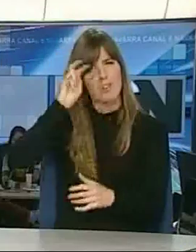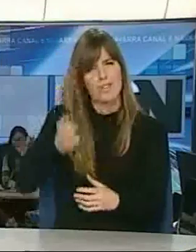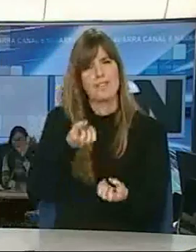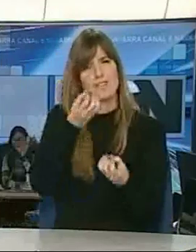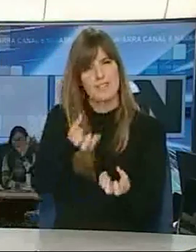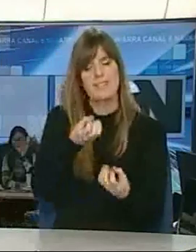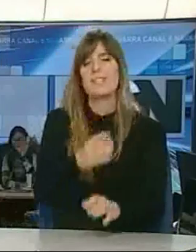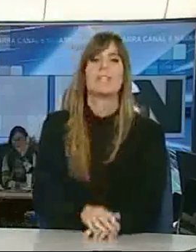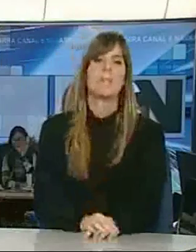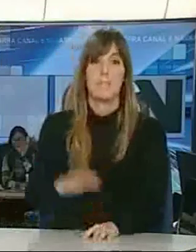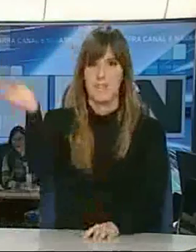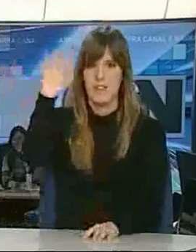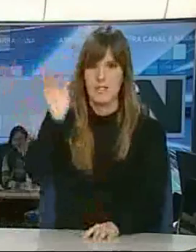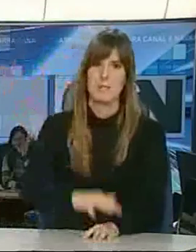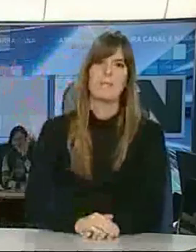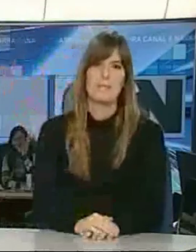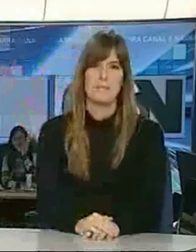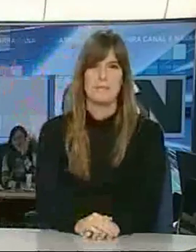con más noticias. Adiós.